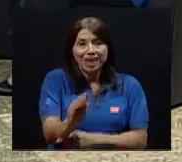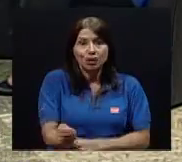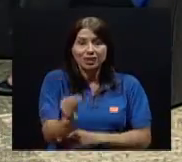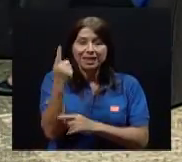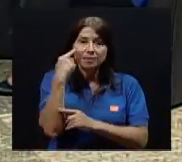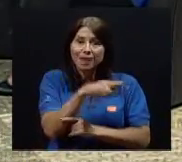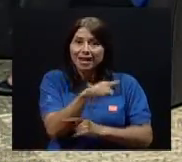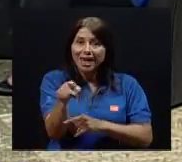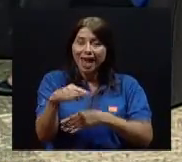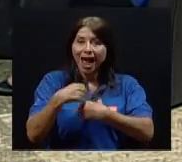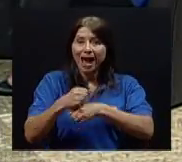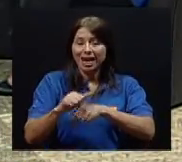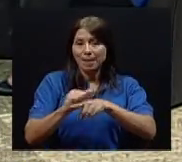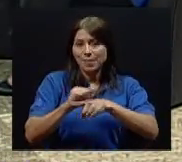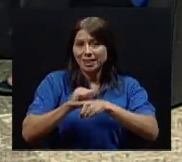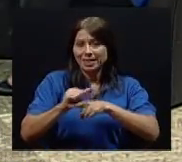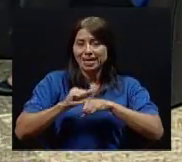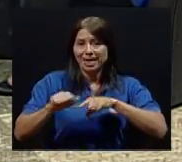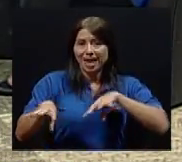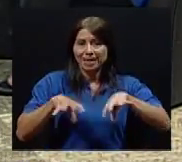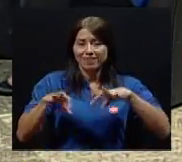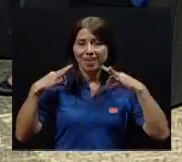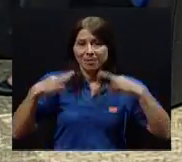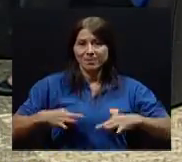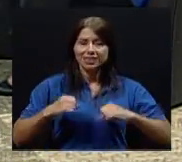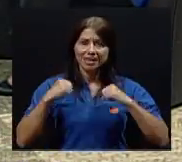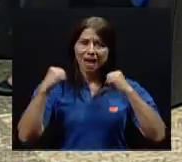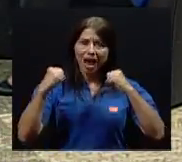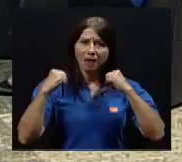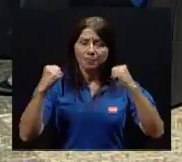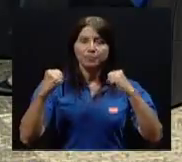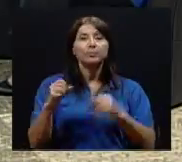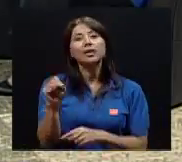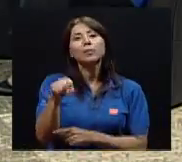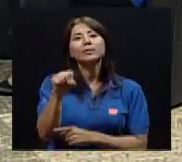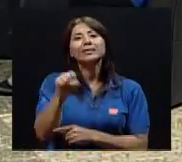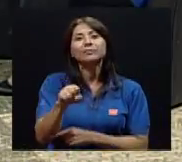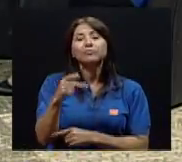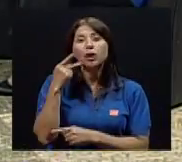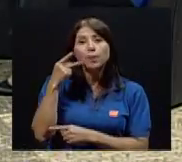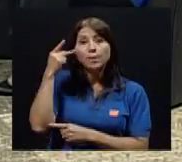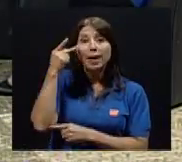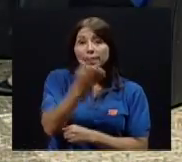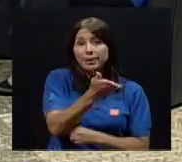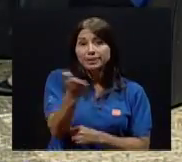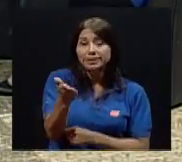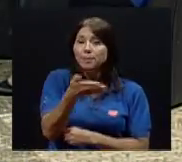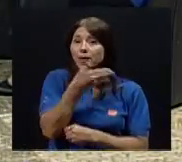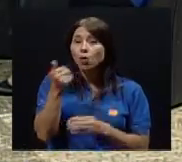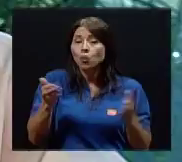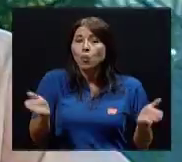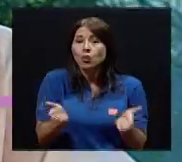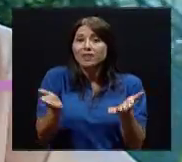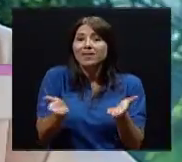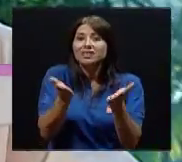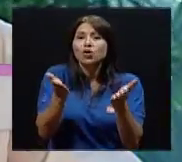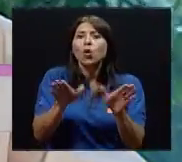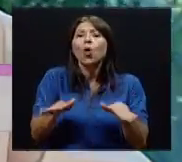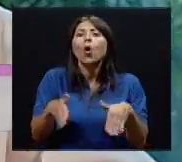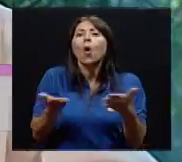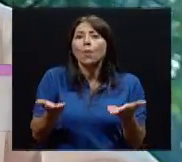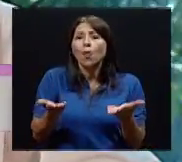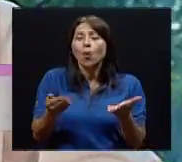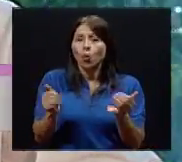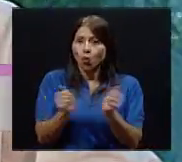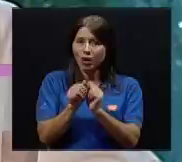Sí, a los padres yo pienso que la mejor motivación es hacer el ejemplo. Los padres